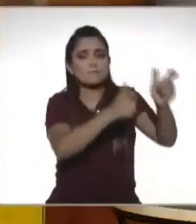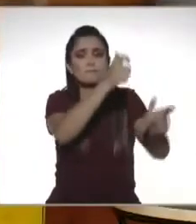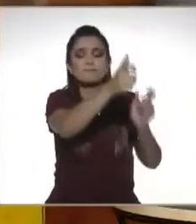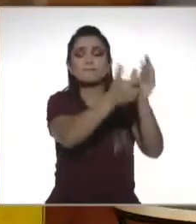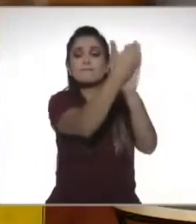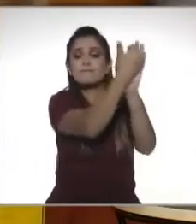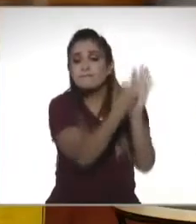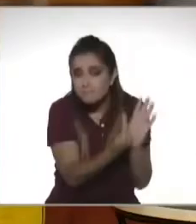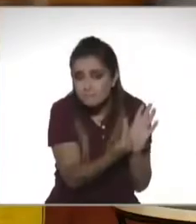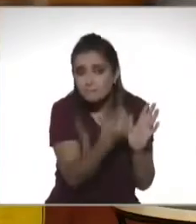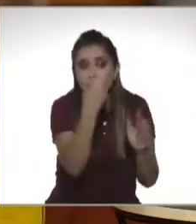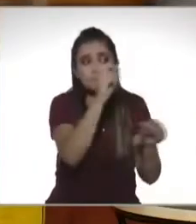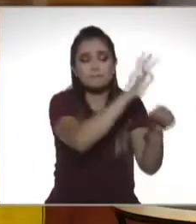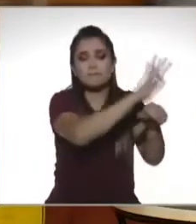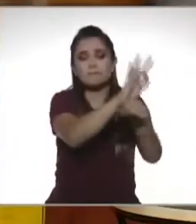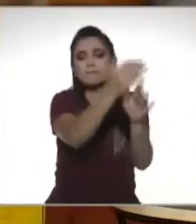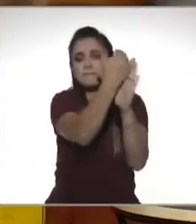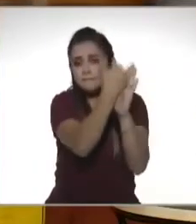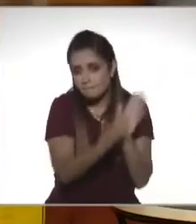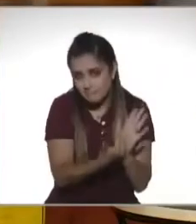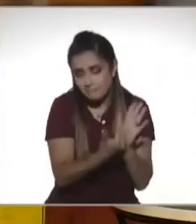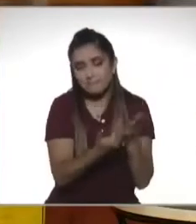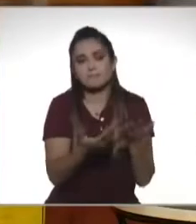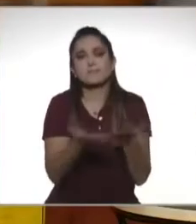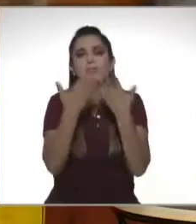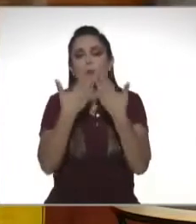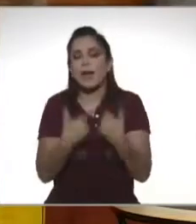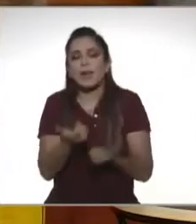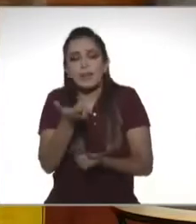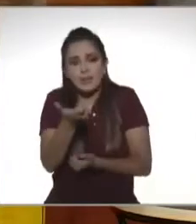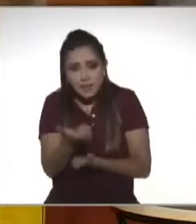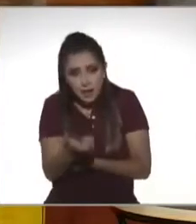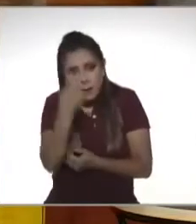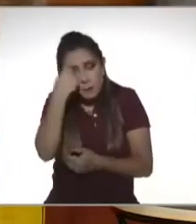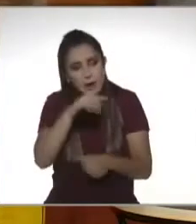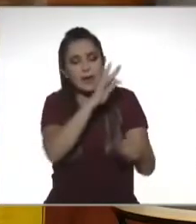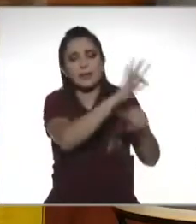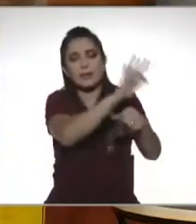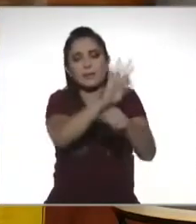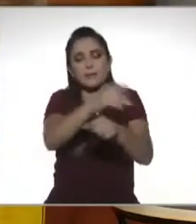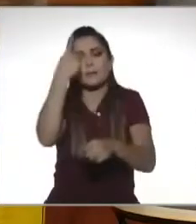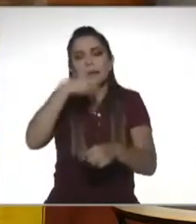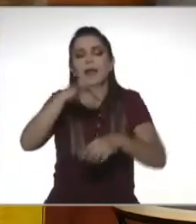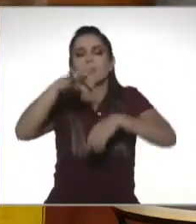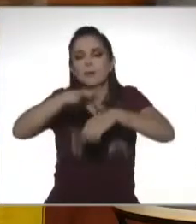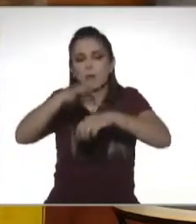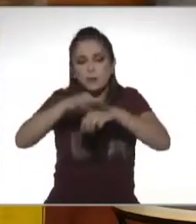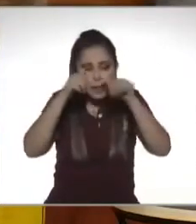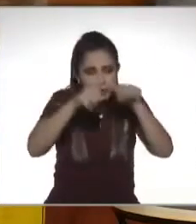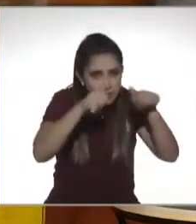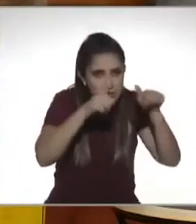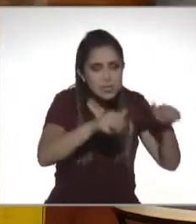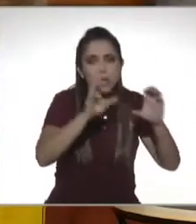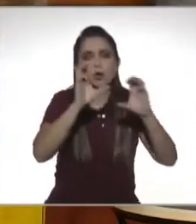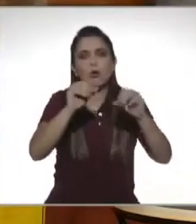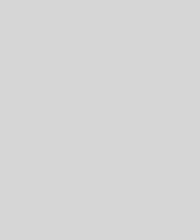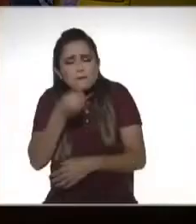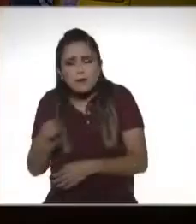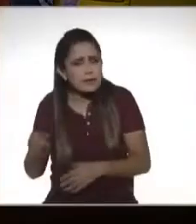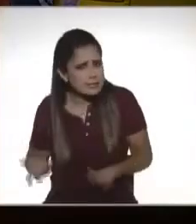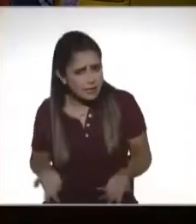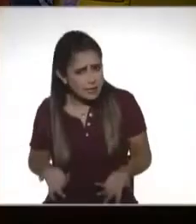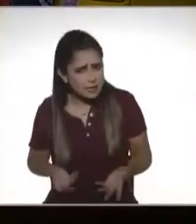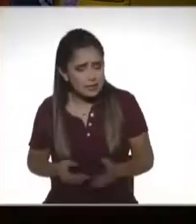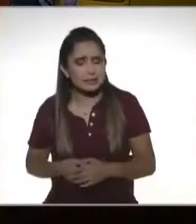vida en general de la sociedad no hay tantos recursos para poder dar los servicios médicos para poder dar los servicios de vigilancia